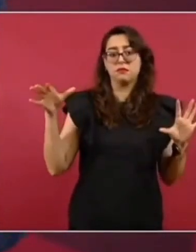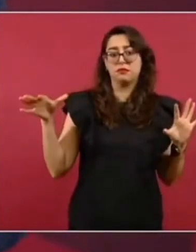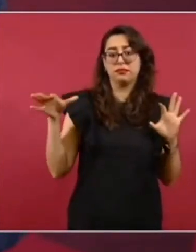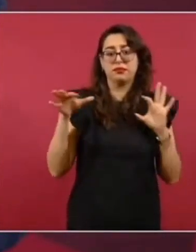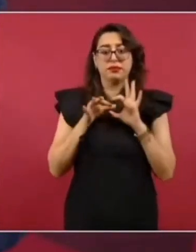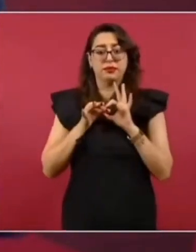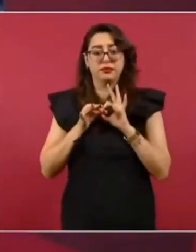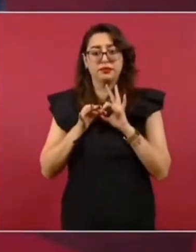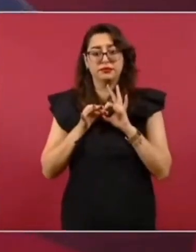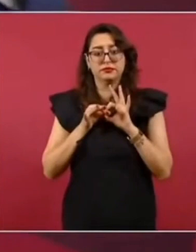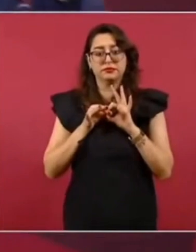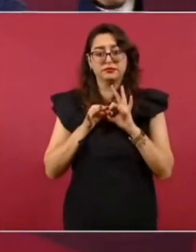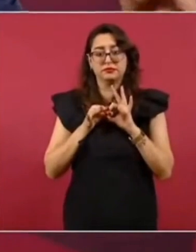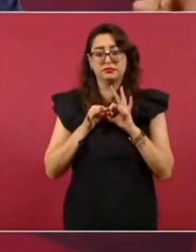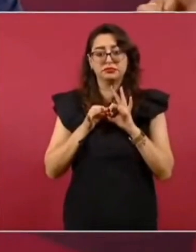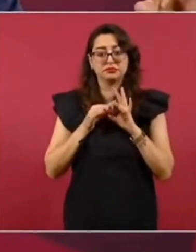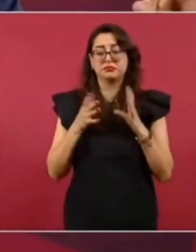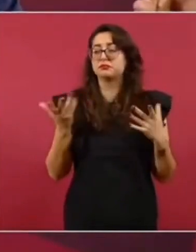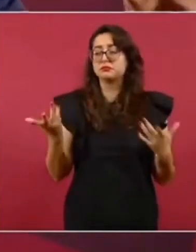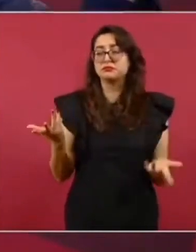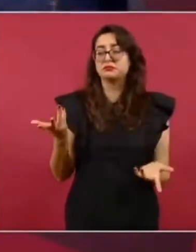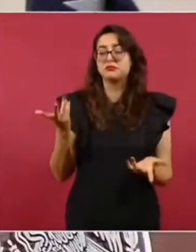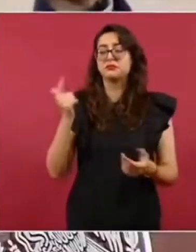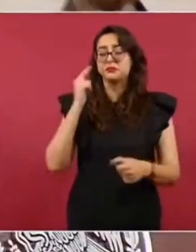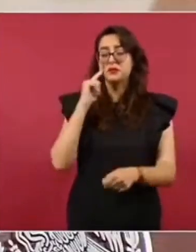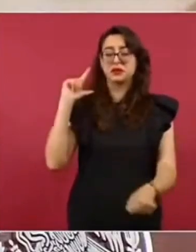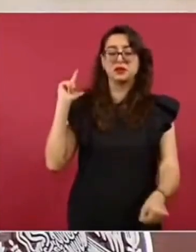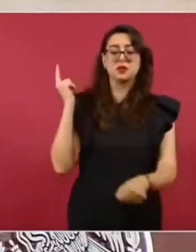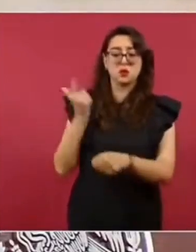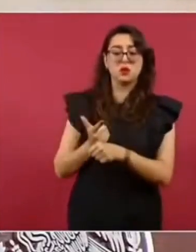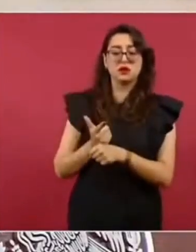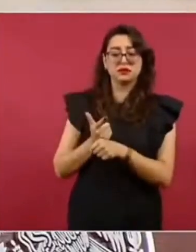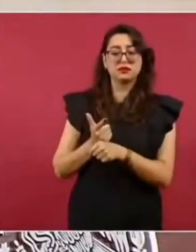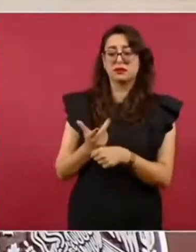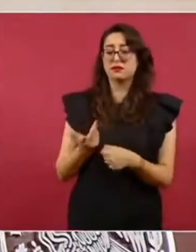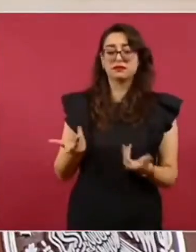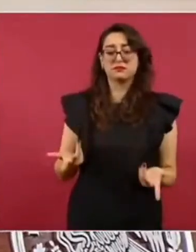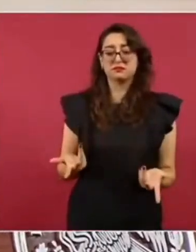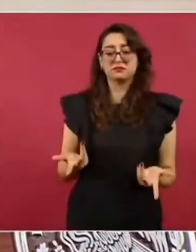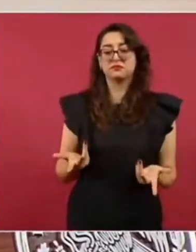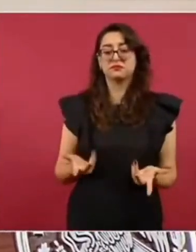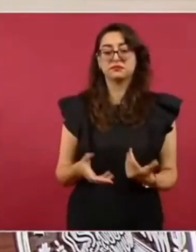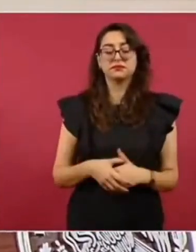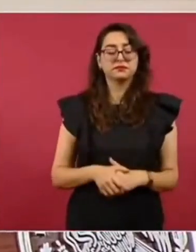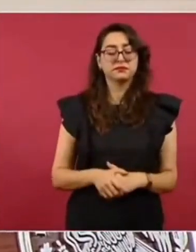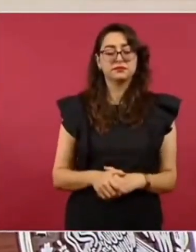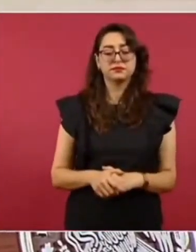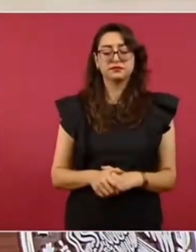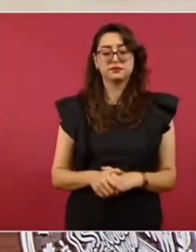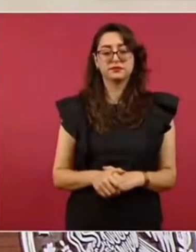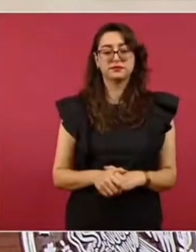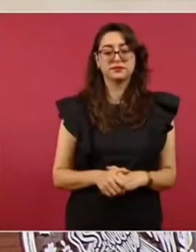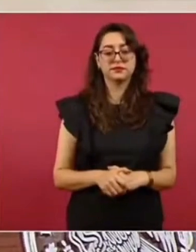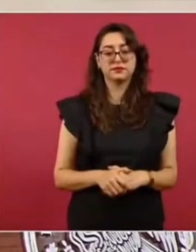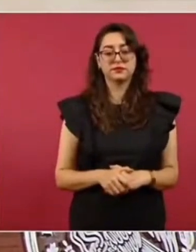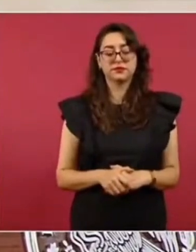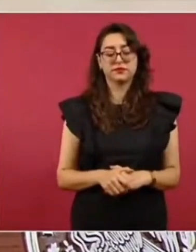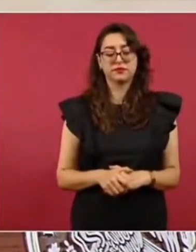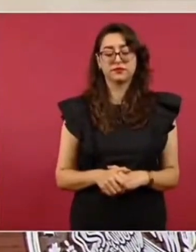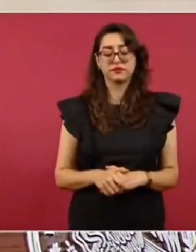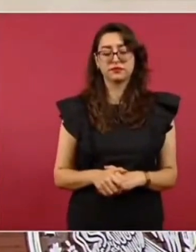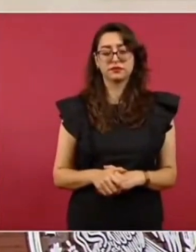Esto que hablábamos ayer de cómo existe una asociación